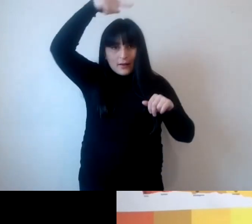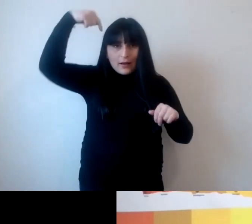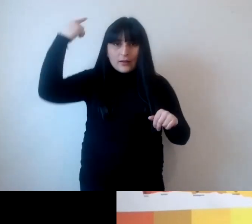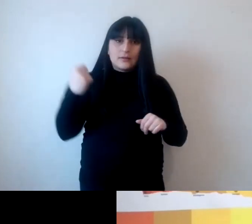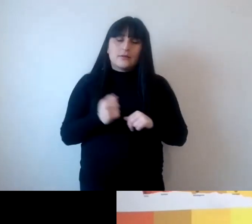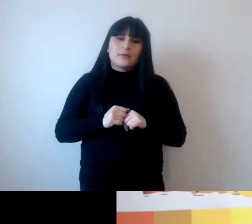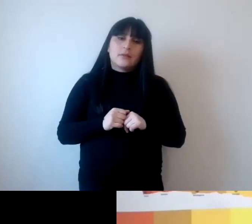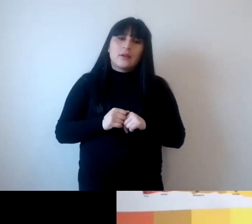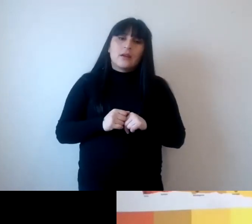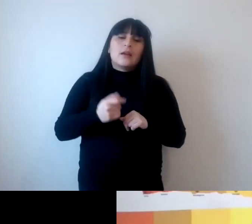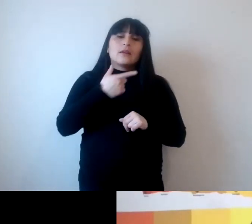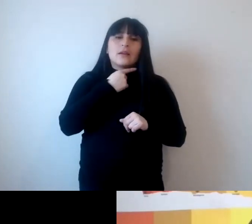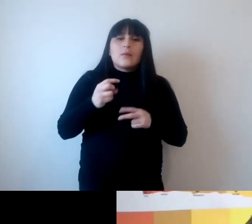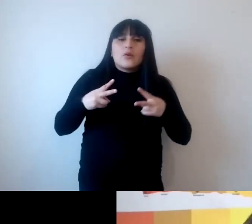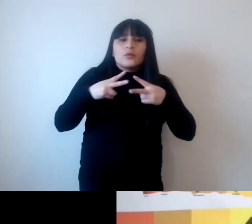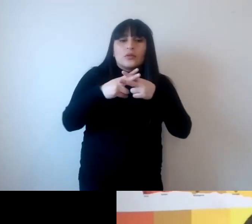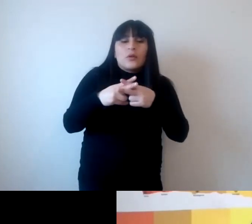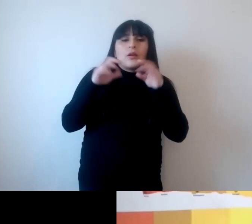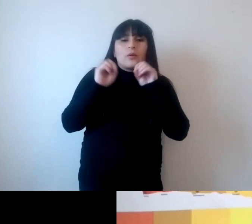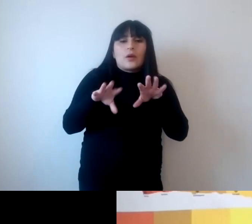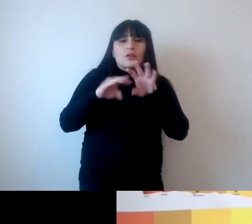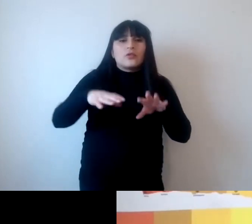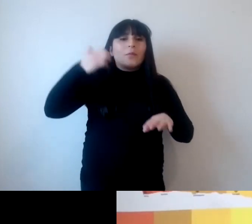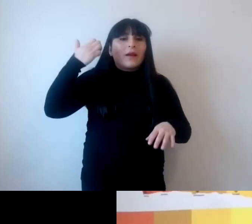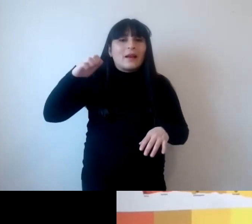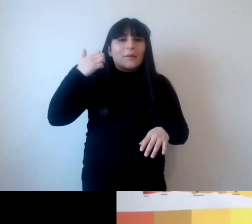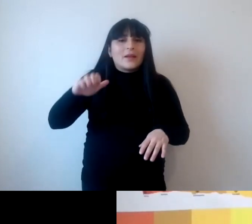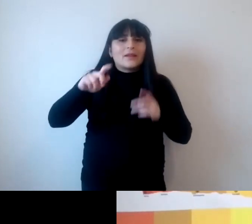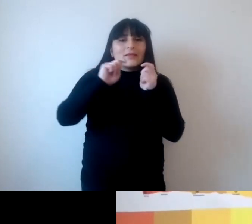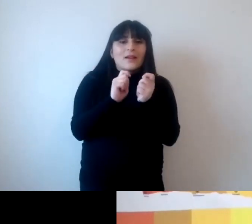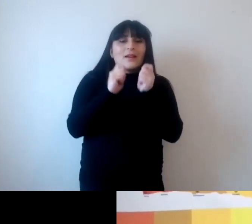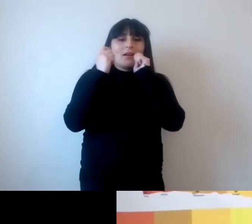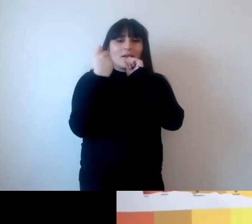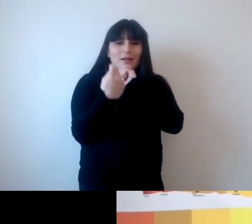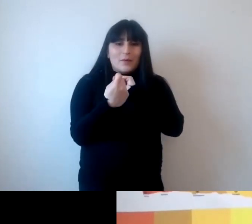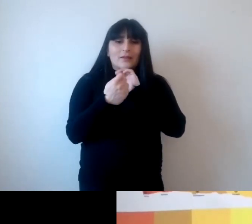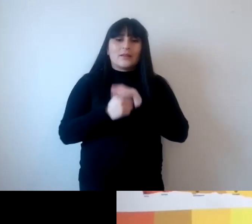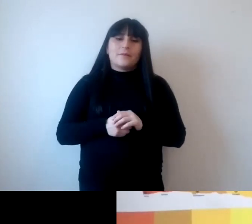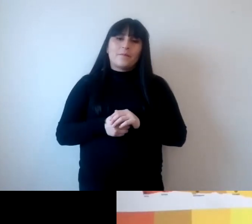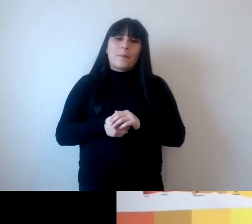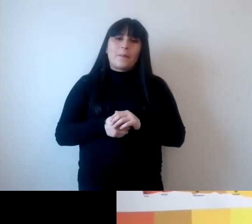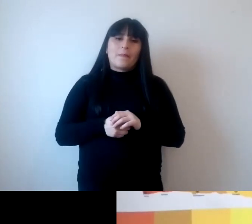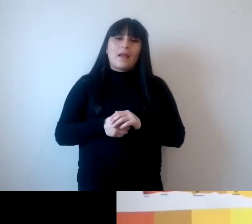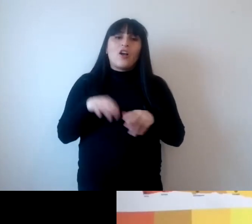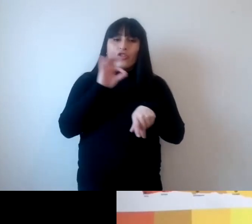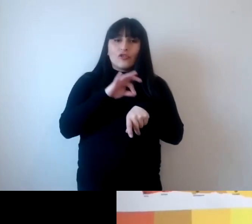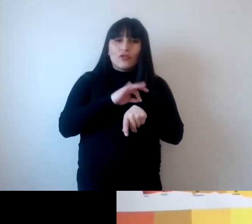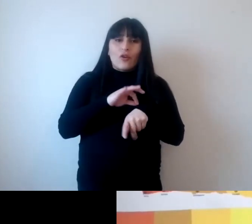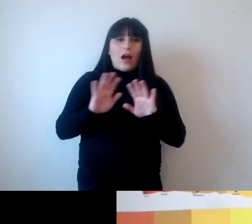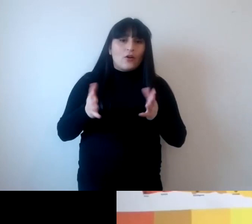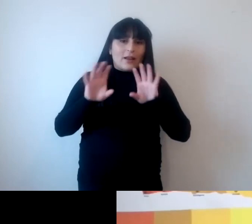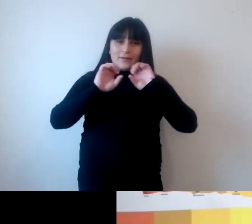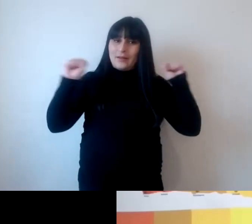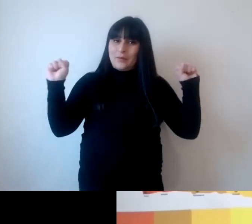educación para la emergencia climática Pablo dejamos unas palabras de cierre antes de terminar sí bueno estaba mientras